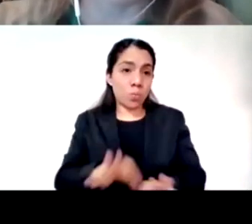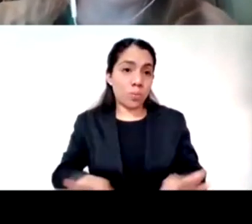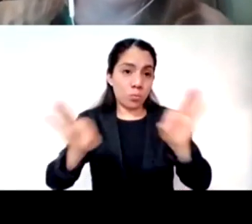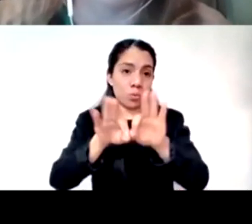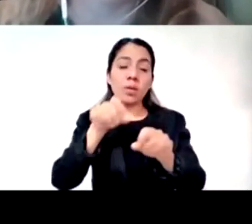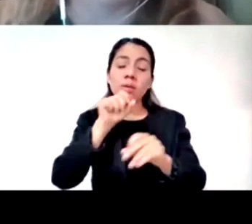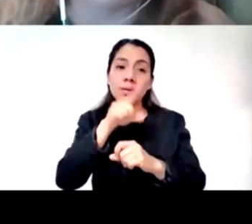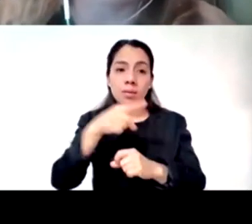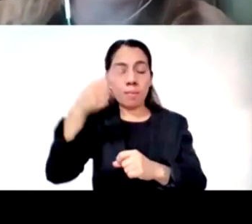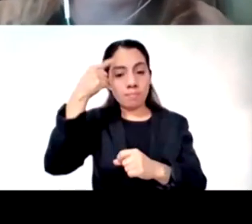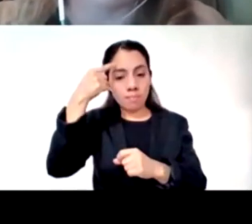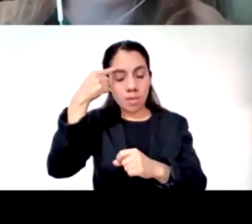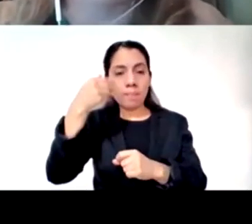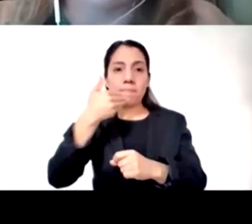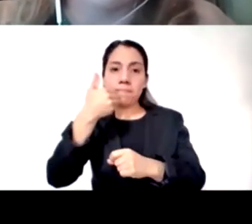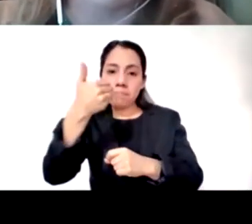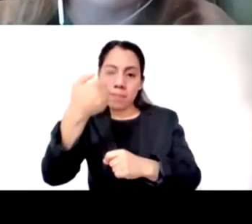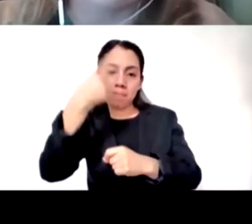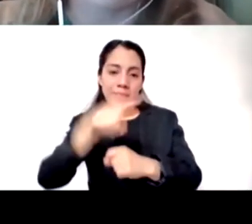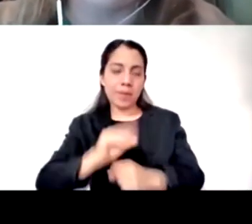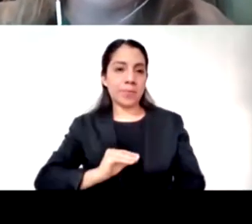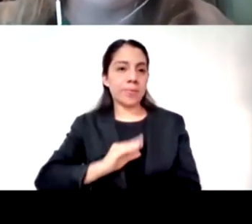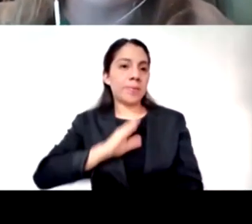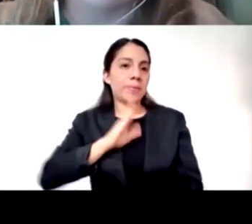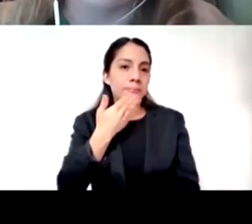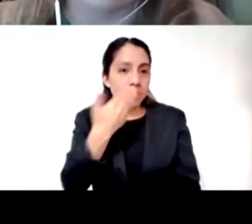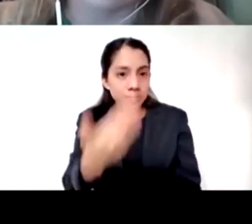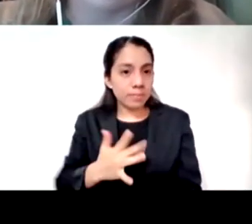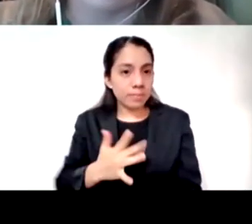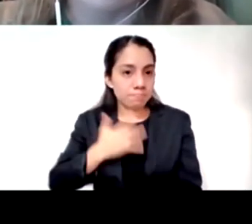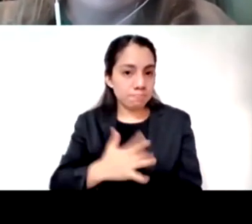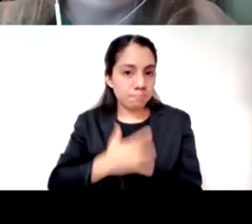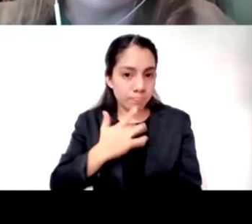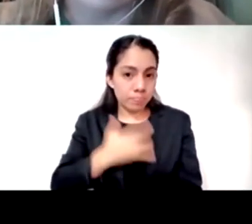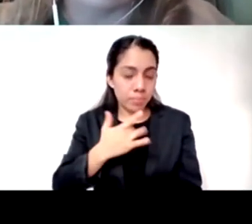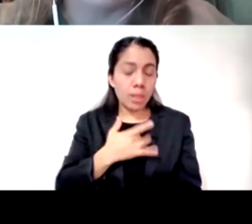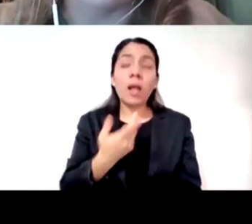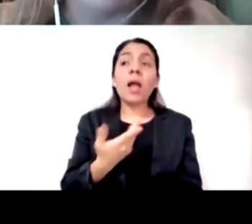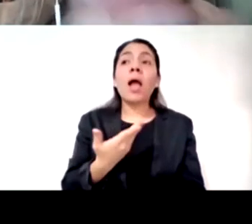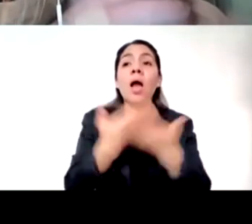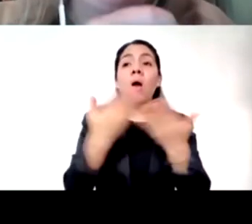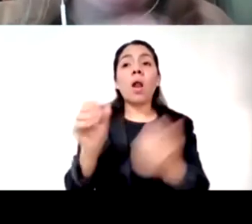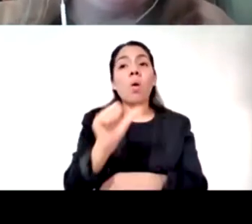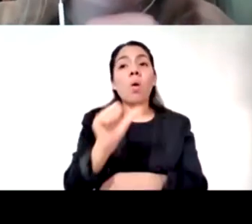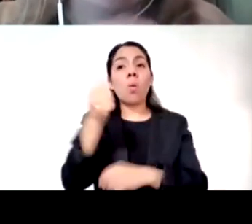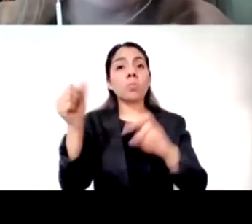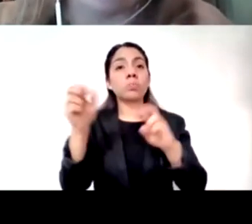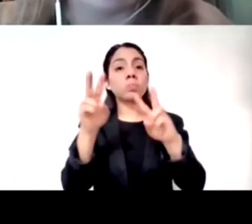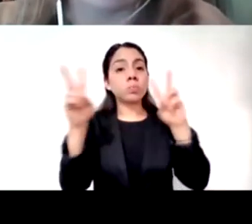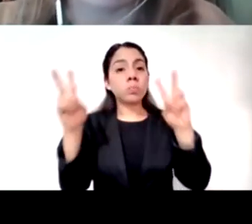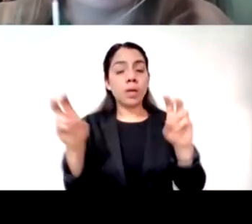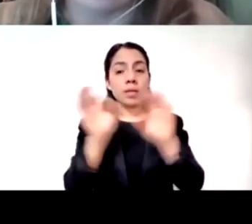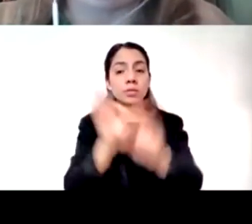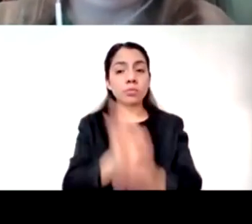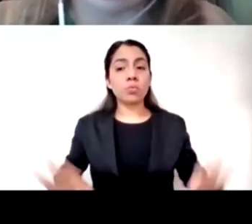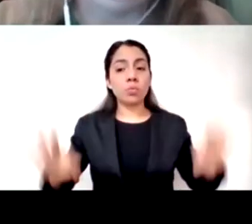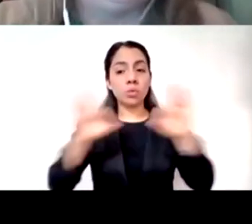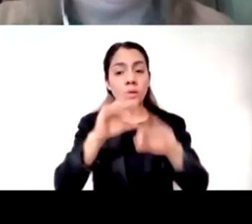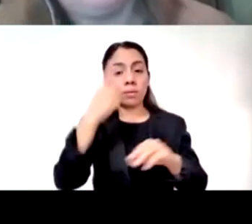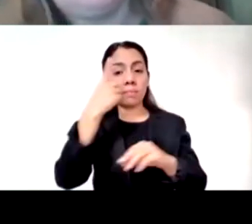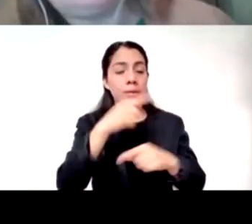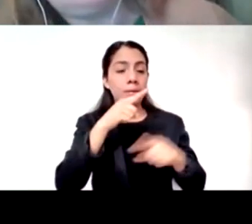escuchando a los niños me he encontrado con una particularidad muy importante principalmente para los